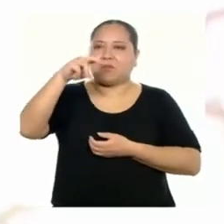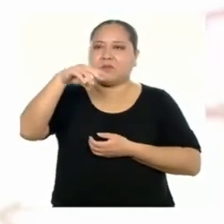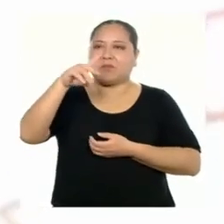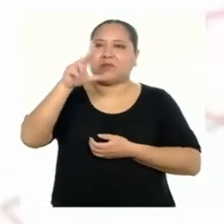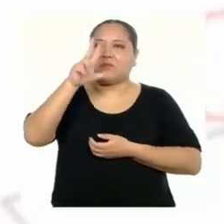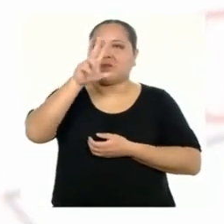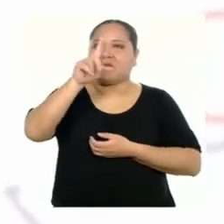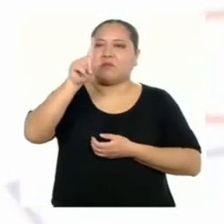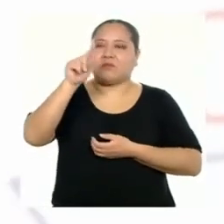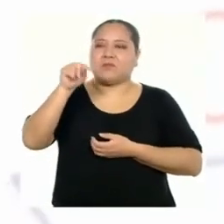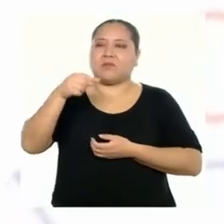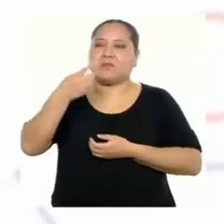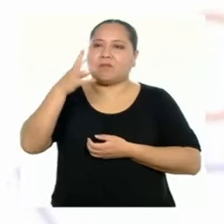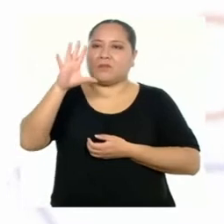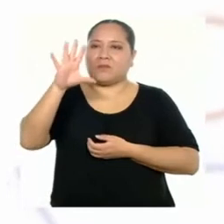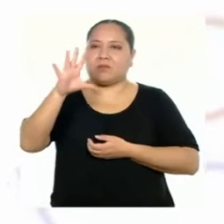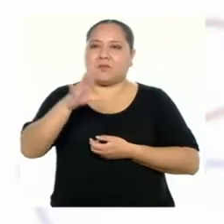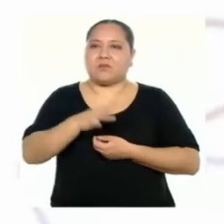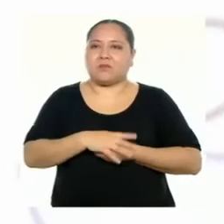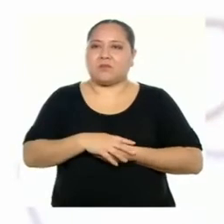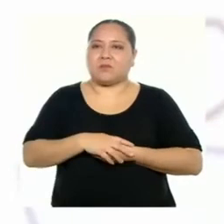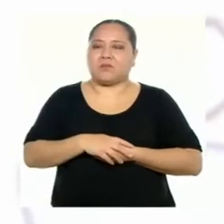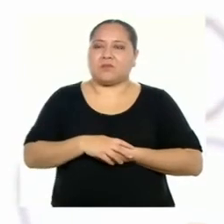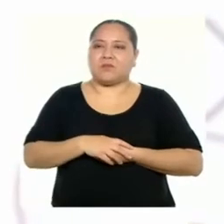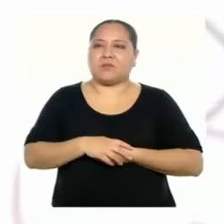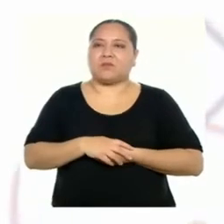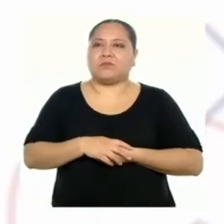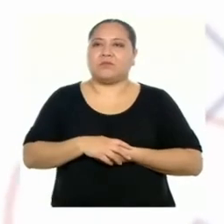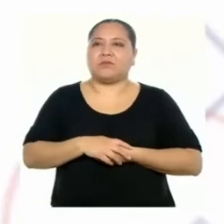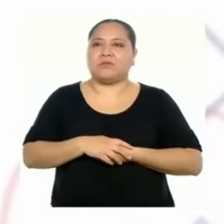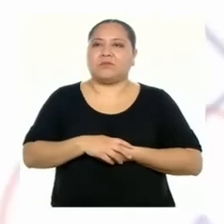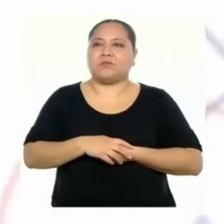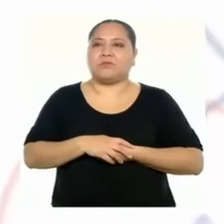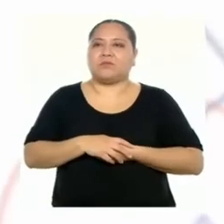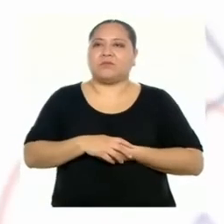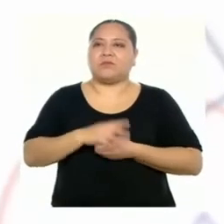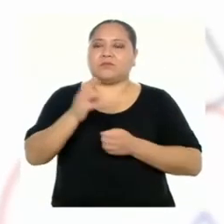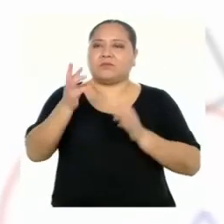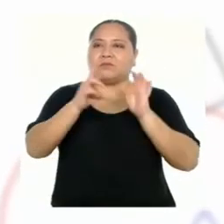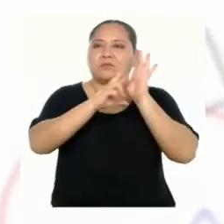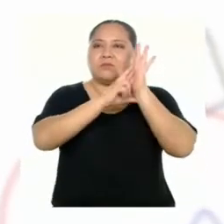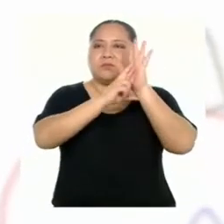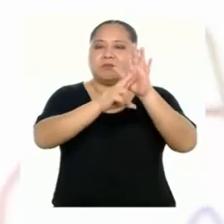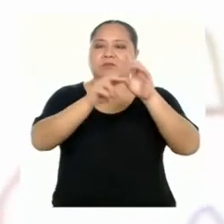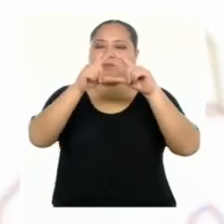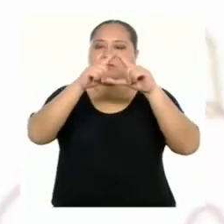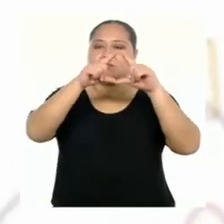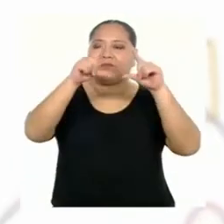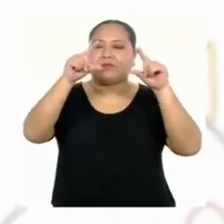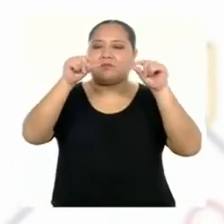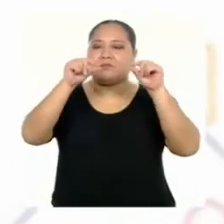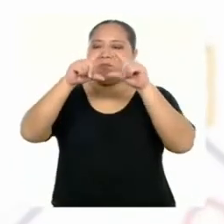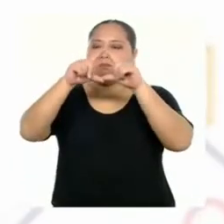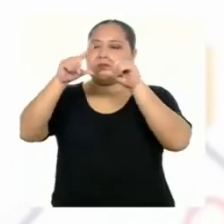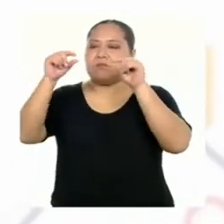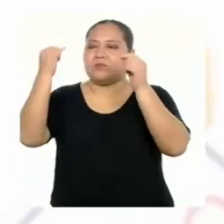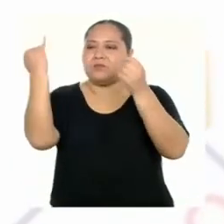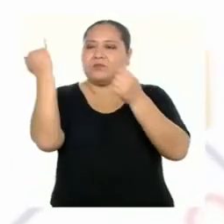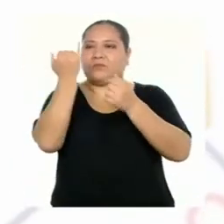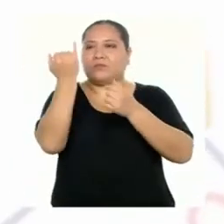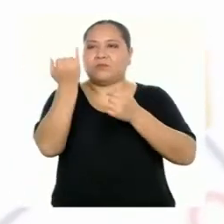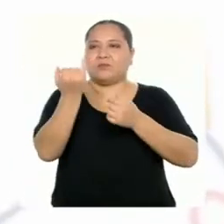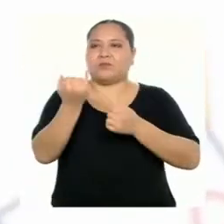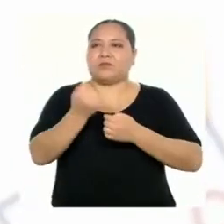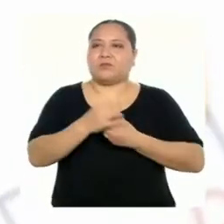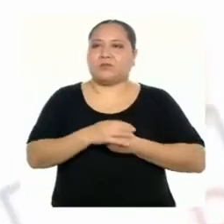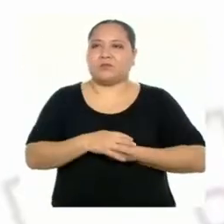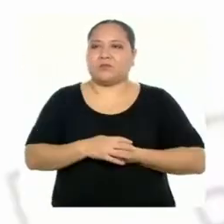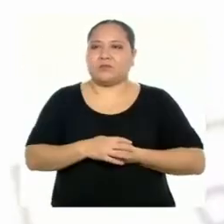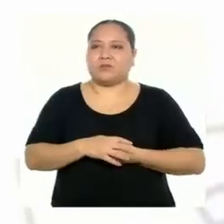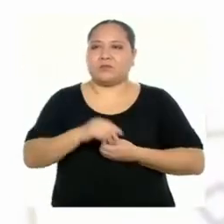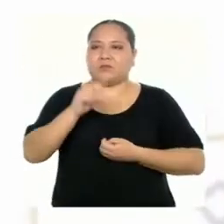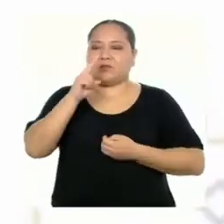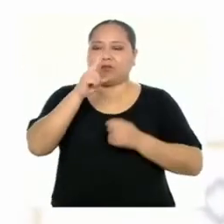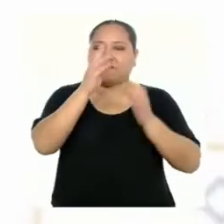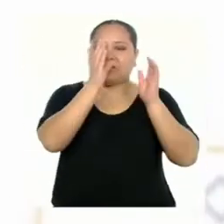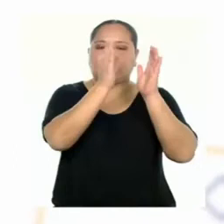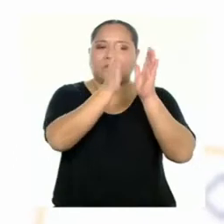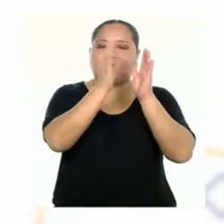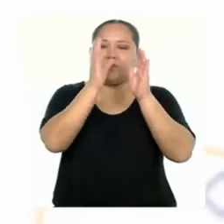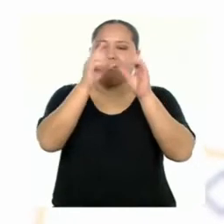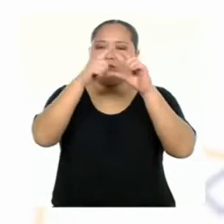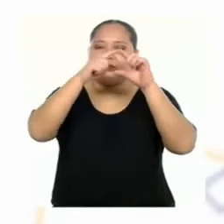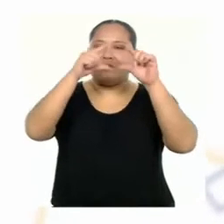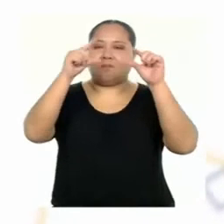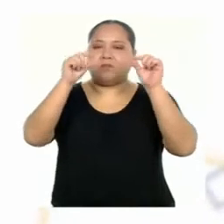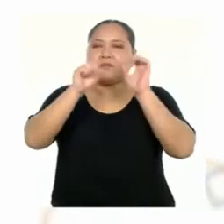es de 31,5 gramos. Y estará representada por el siguiente dibujo. Dos barras